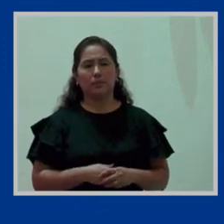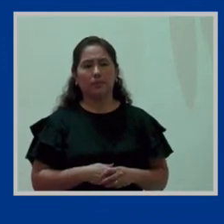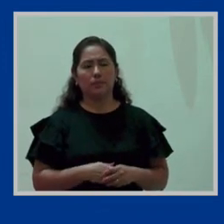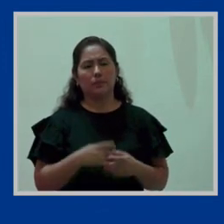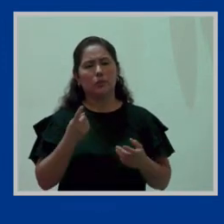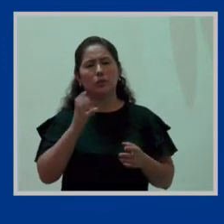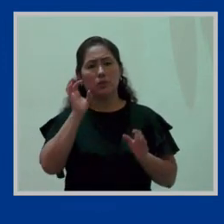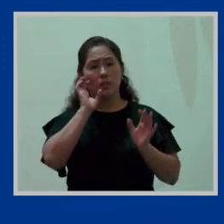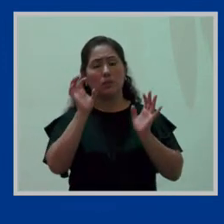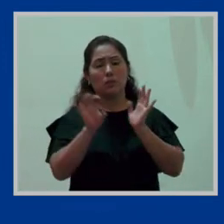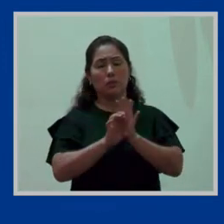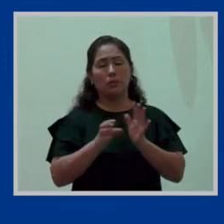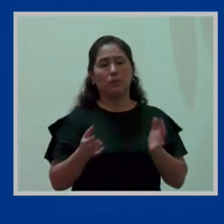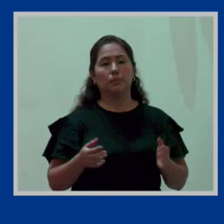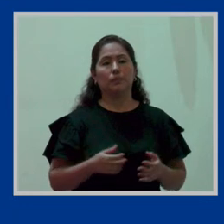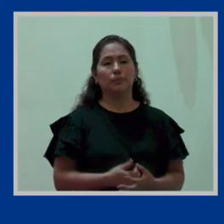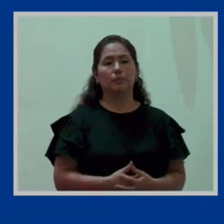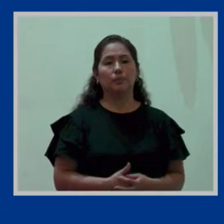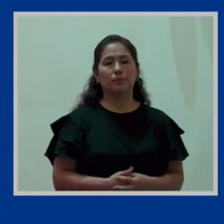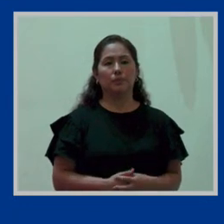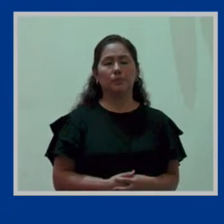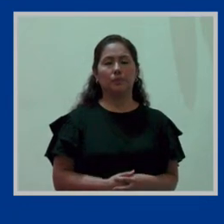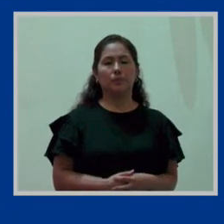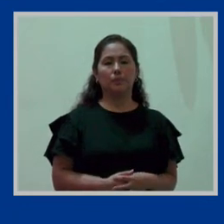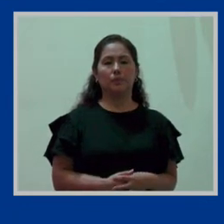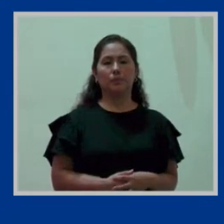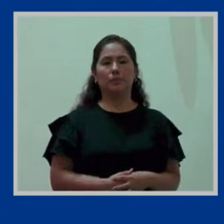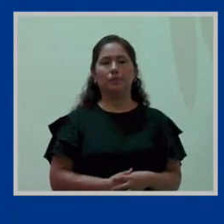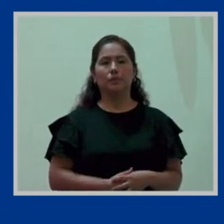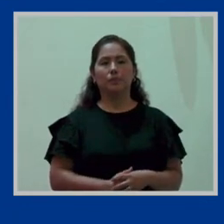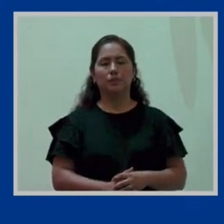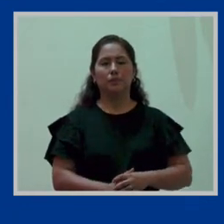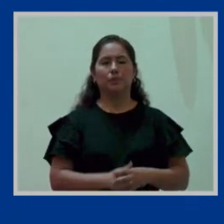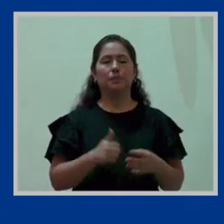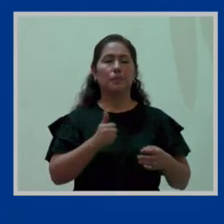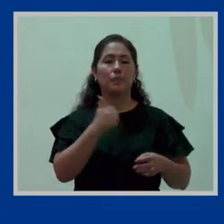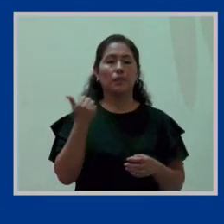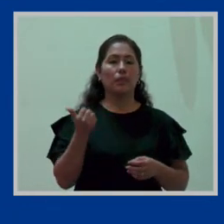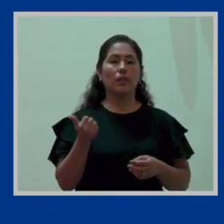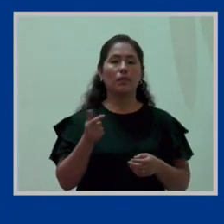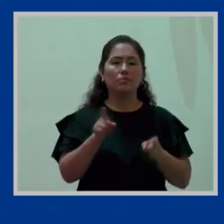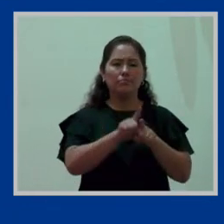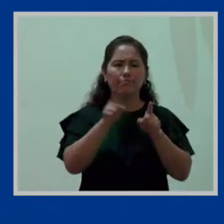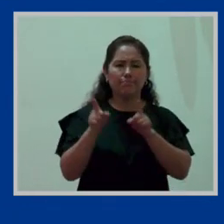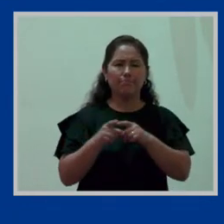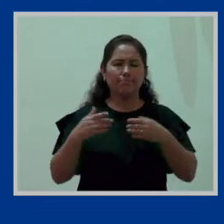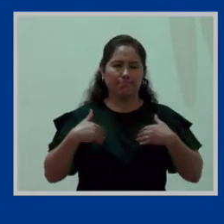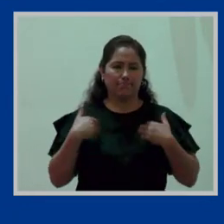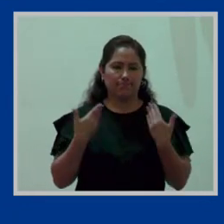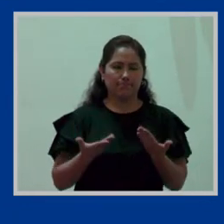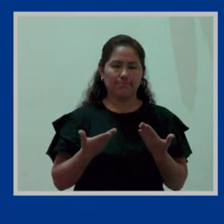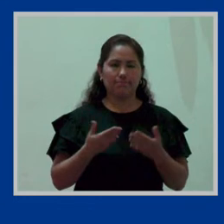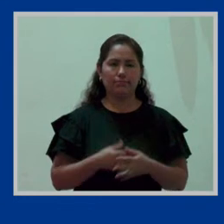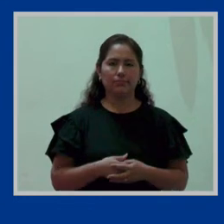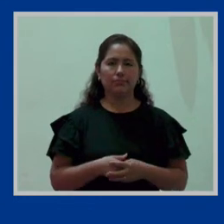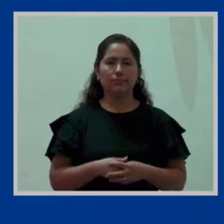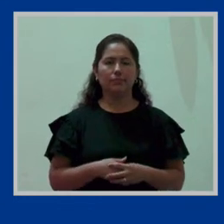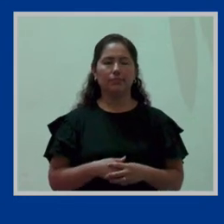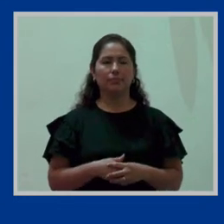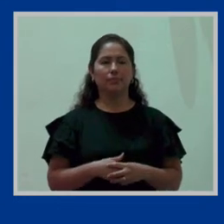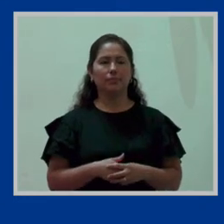un ejemplo. Por otro lado, también el poder para